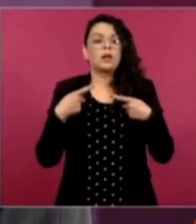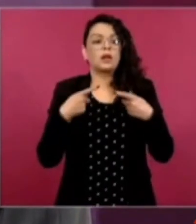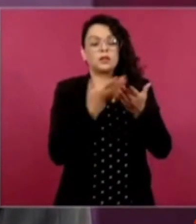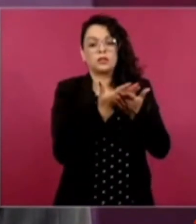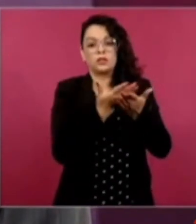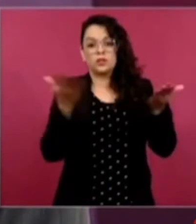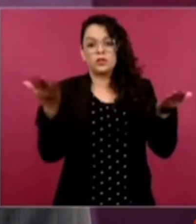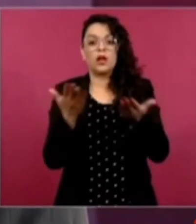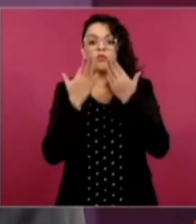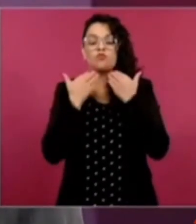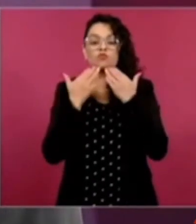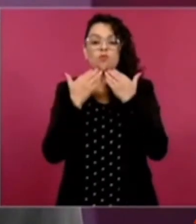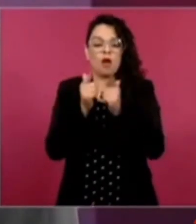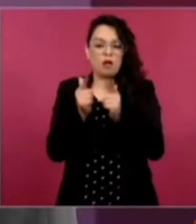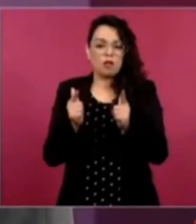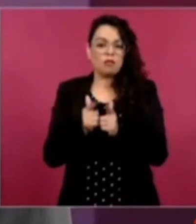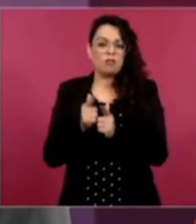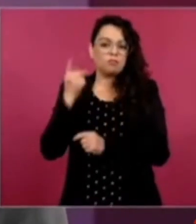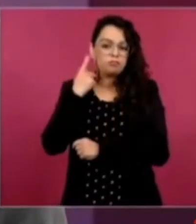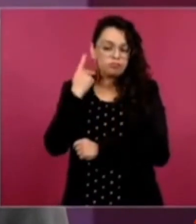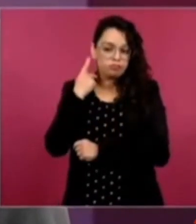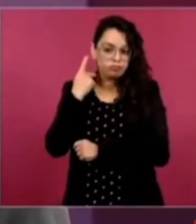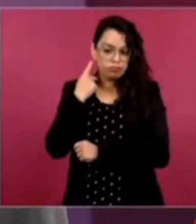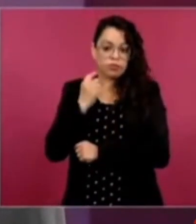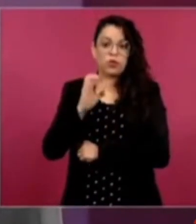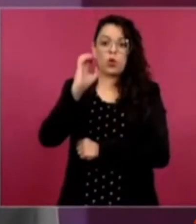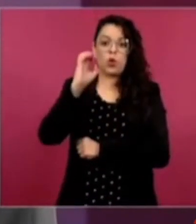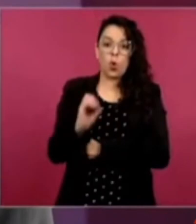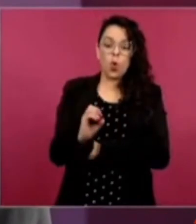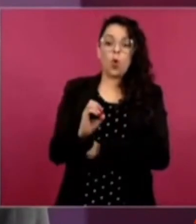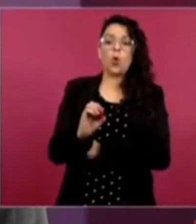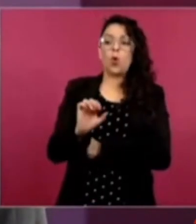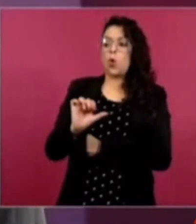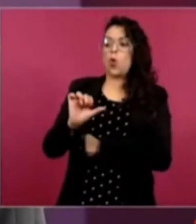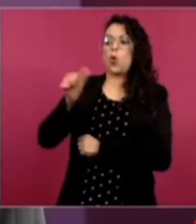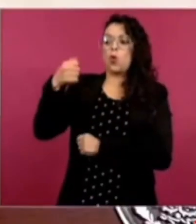partido o de militantes de otros partidos.